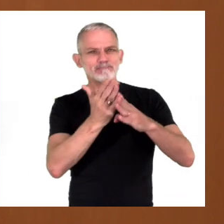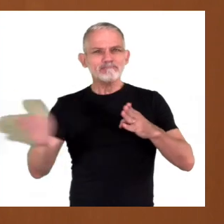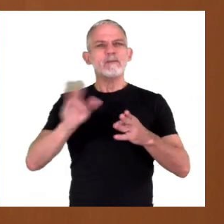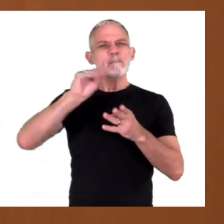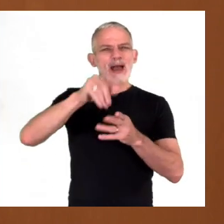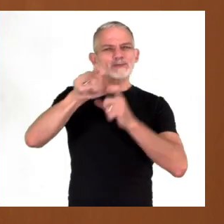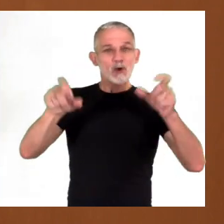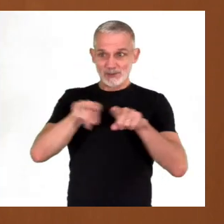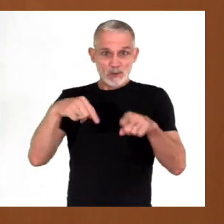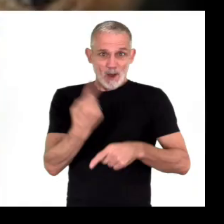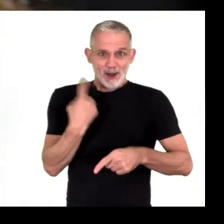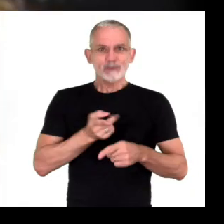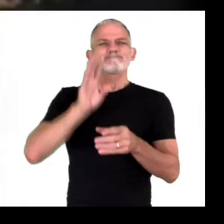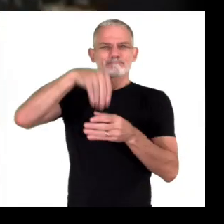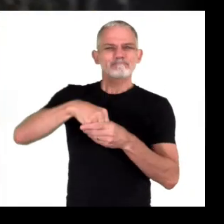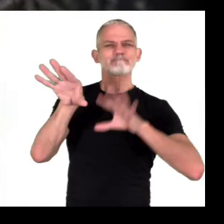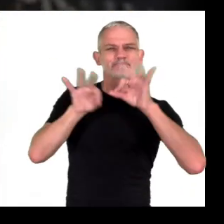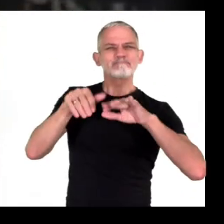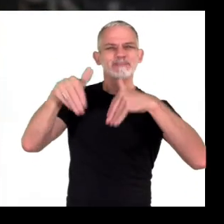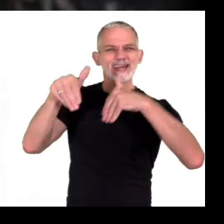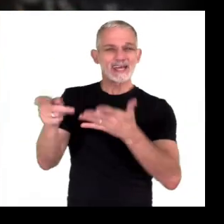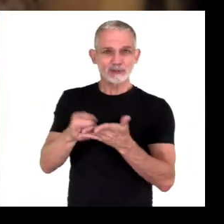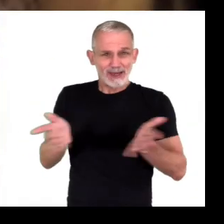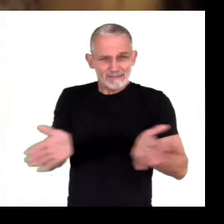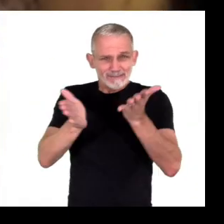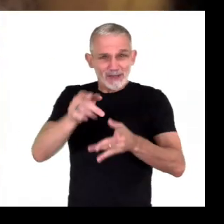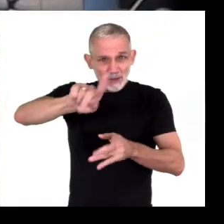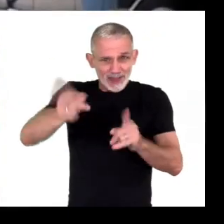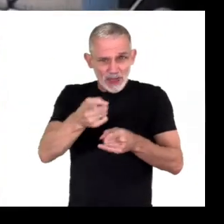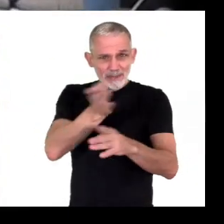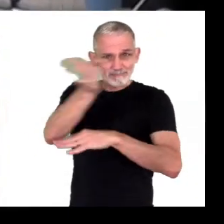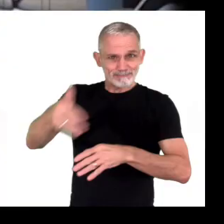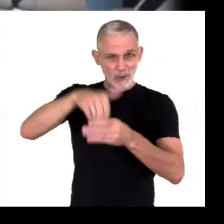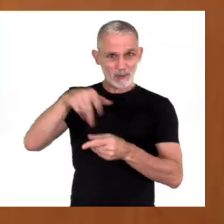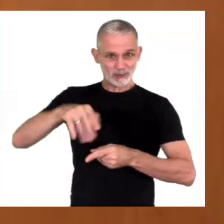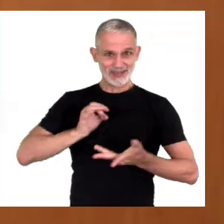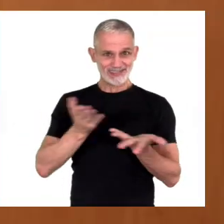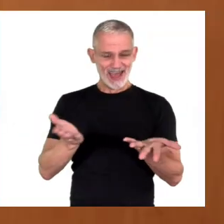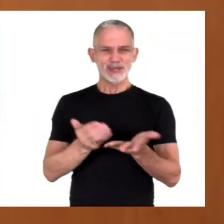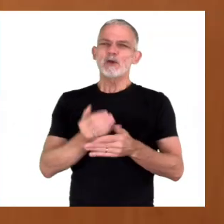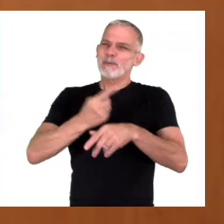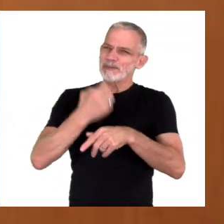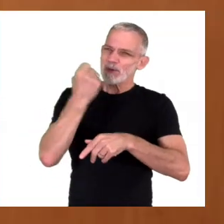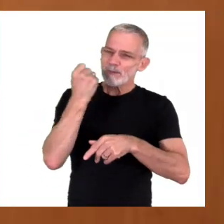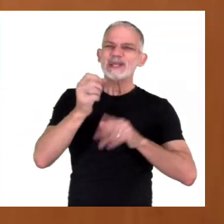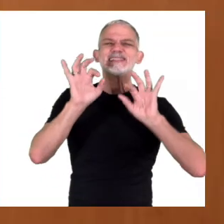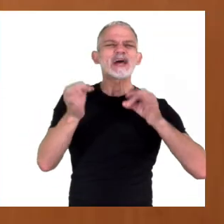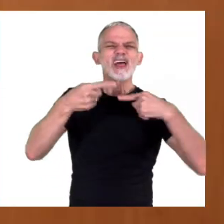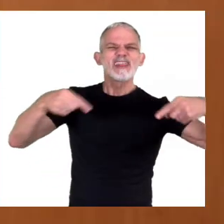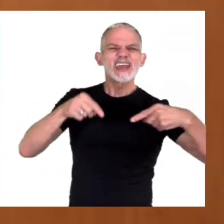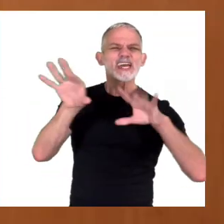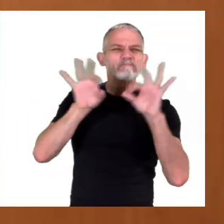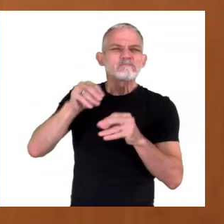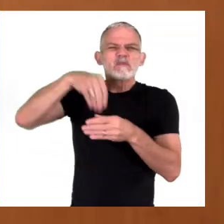cada vez más jóvenes como nosotros se han involucrado en el proceso electoral y queremos animarte a que vos también lo hagas este año. Sin embargo, antes de votar es importante